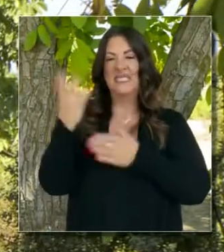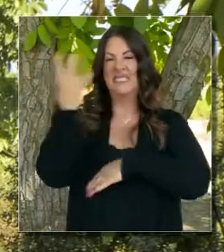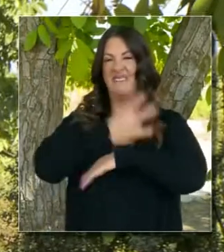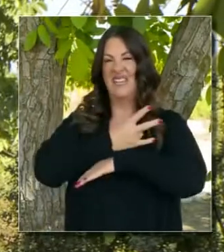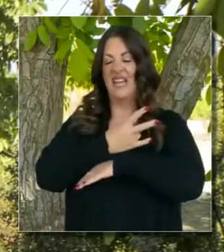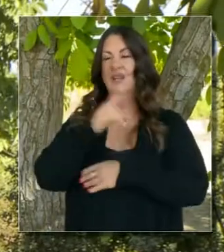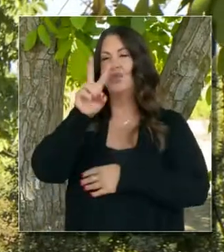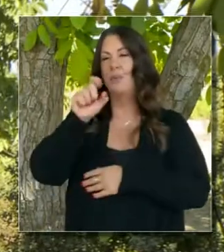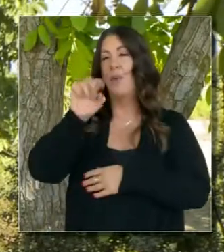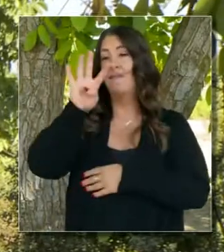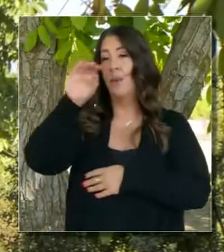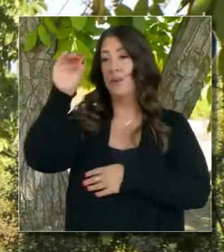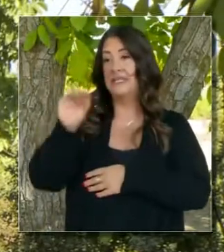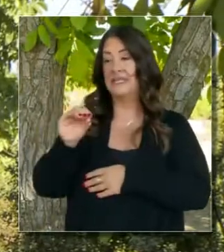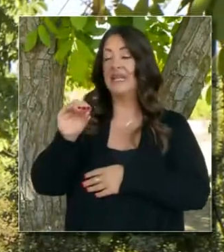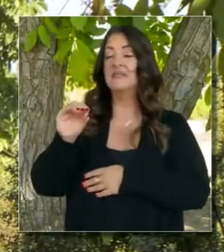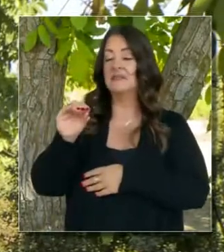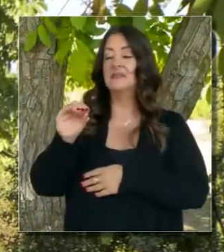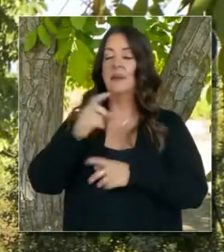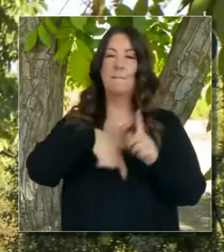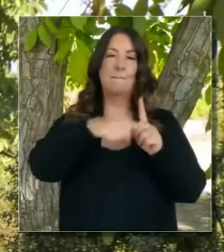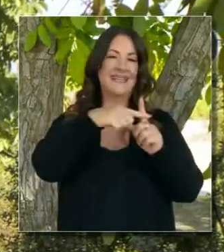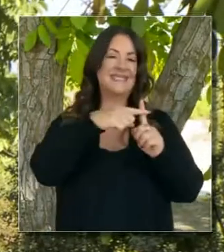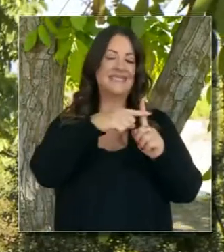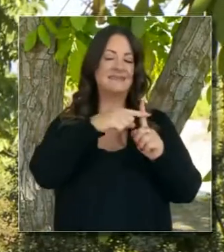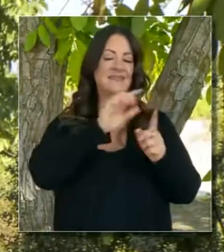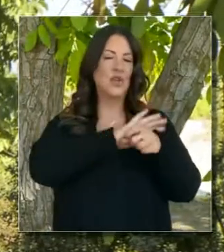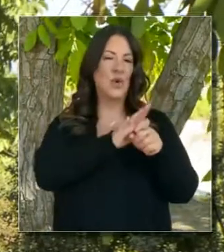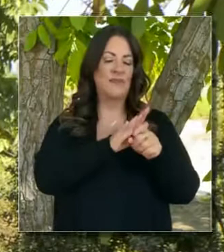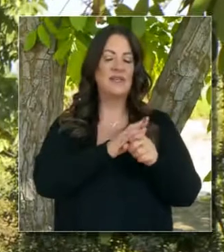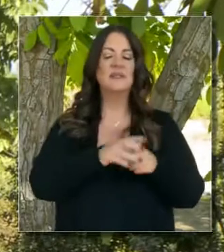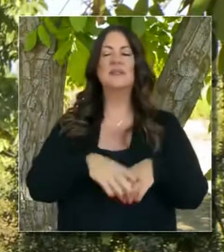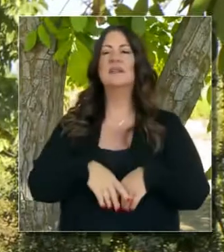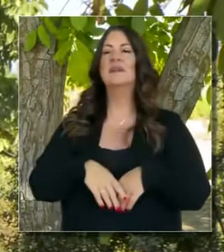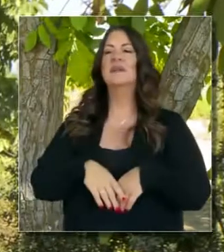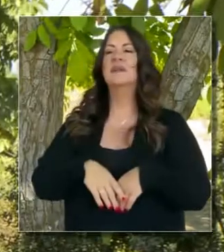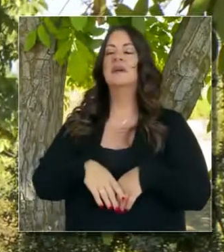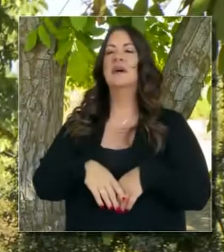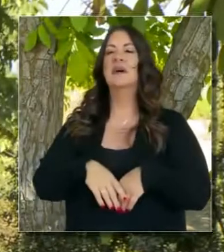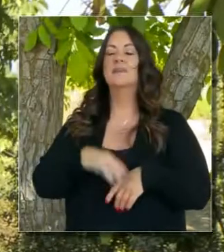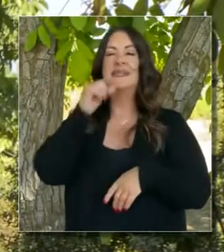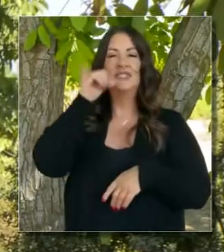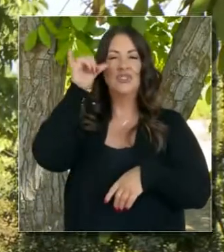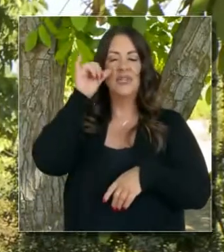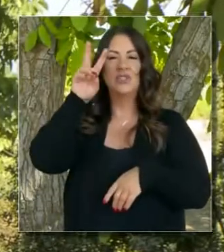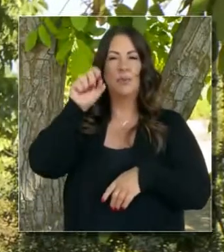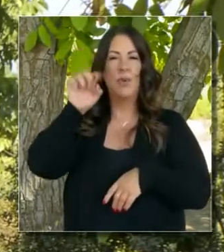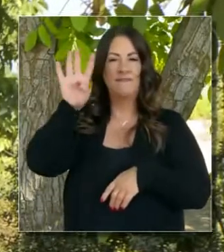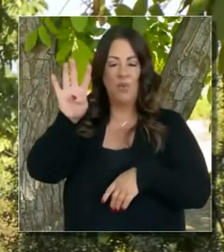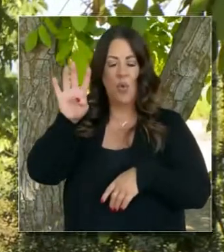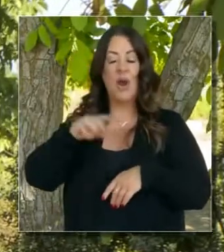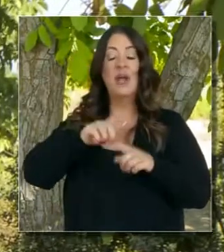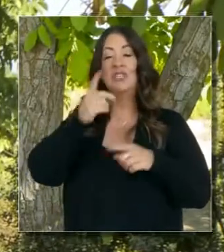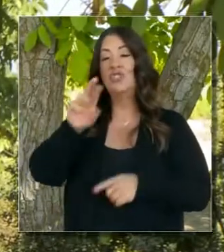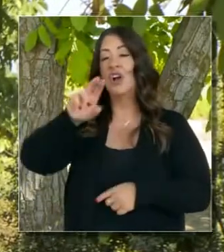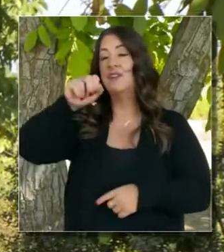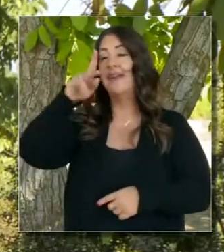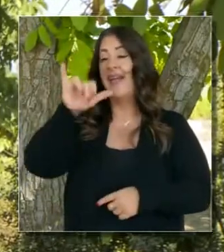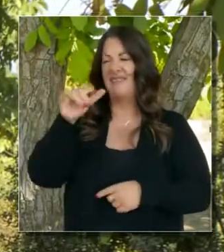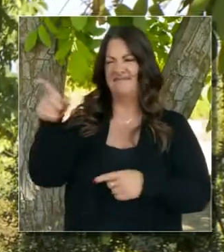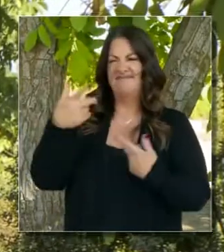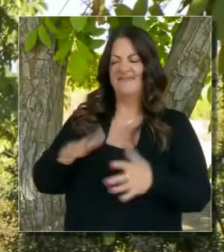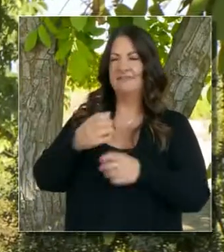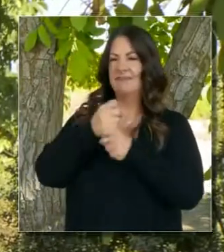.4 por ciento, índice de positividad en los últimos siete días a 2.4 por ciento. Ese es el índice de positividad.